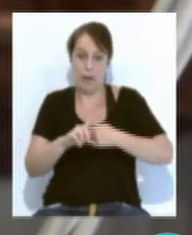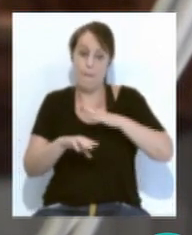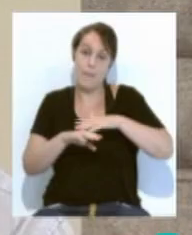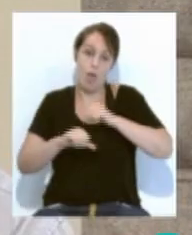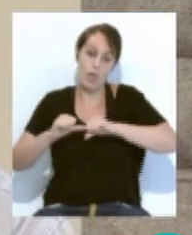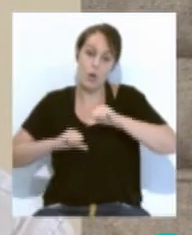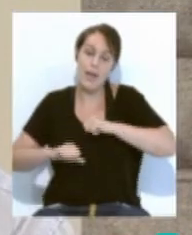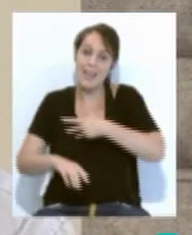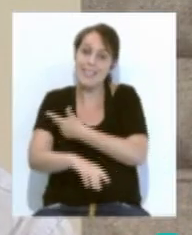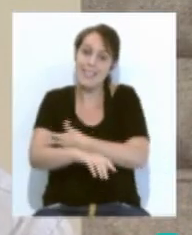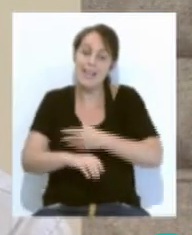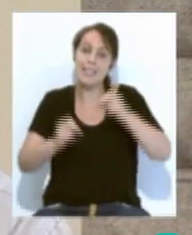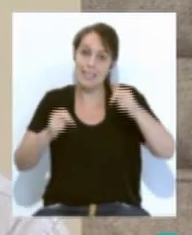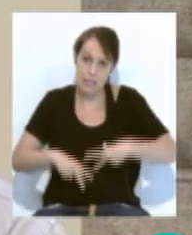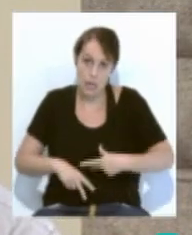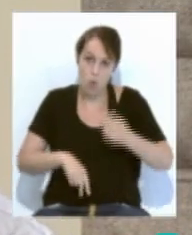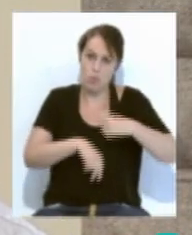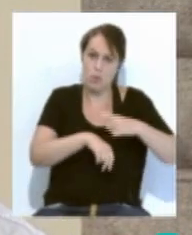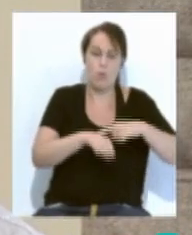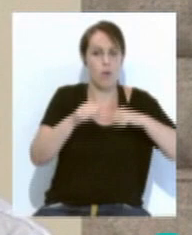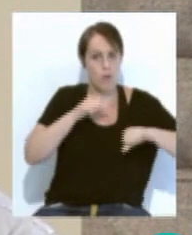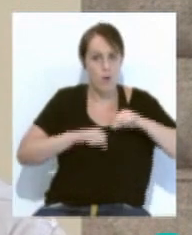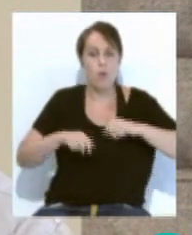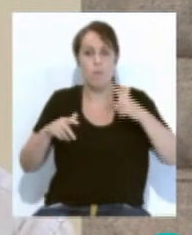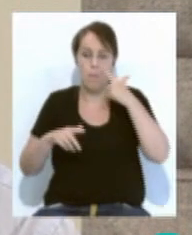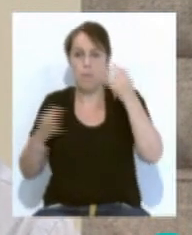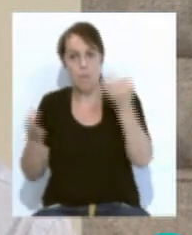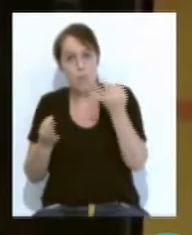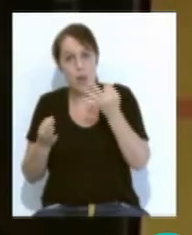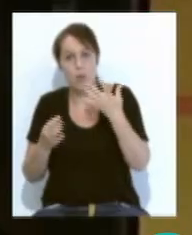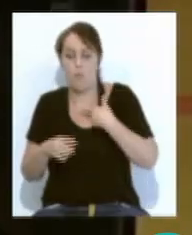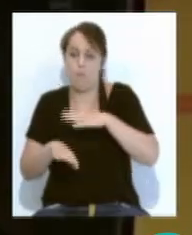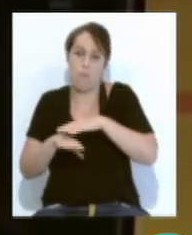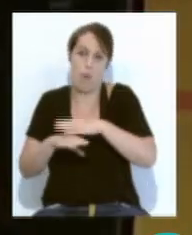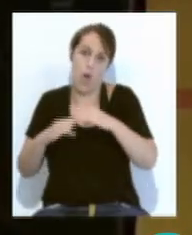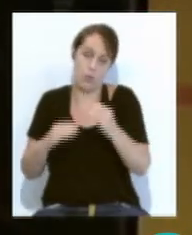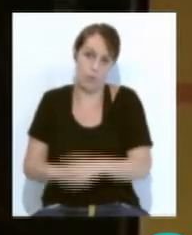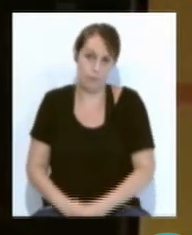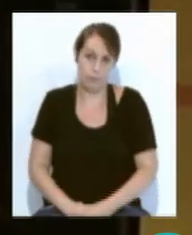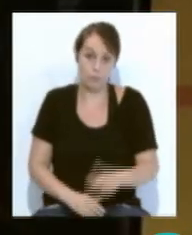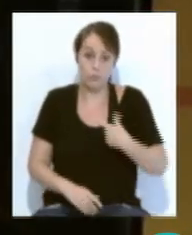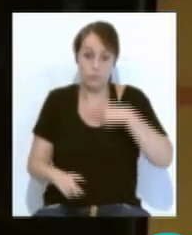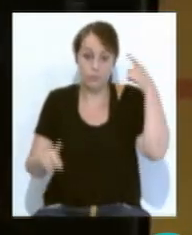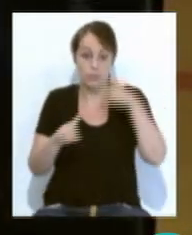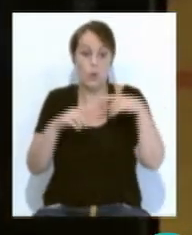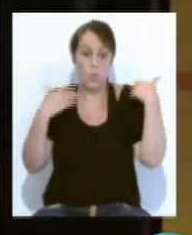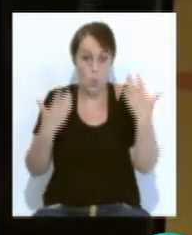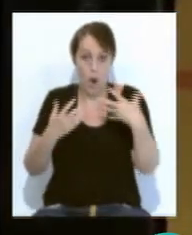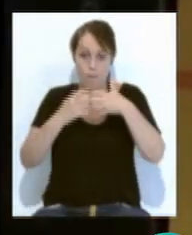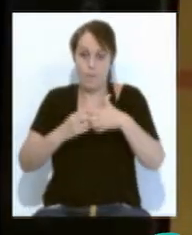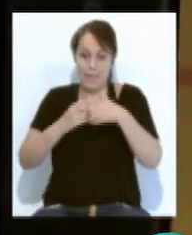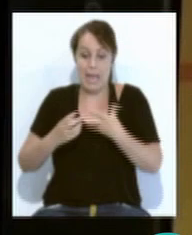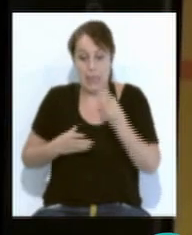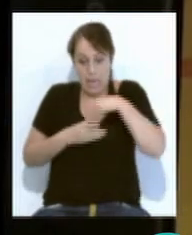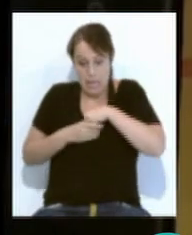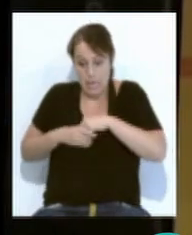en el cuerpo. Consumía bastante tiempo de quirófano y con un riesgo alto para el paciente. La finalidad de esta nueva cirugía es implantar una prótesis en el